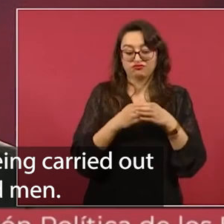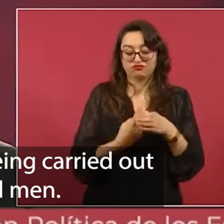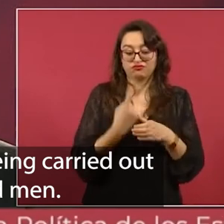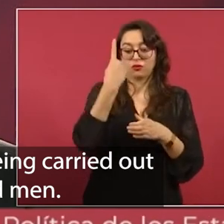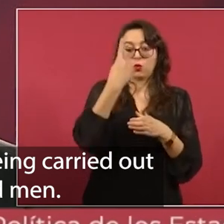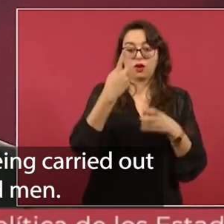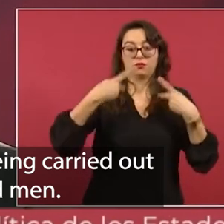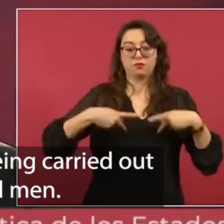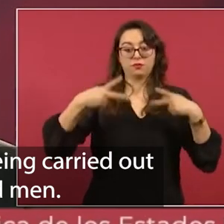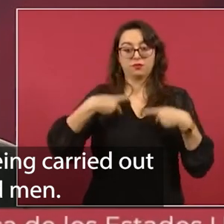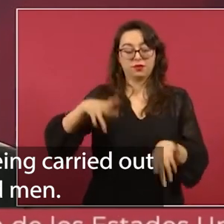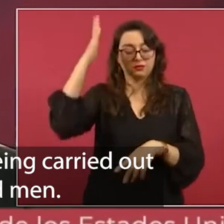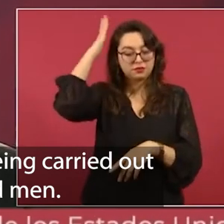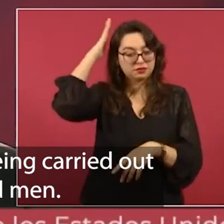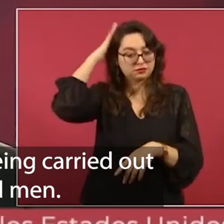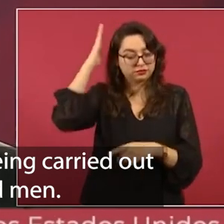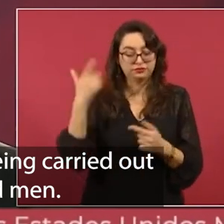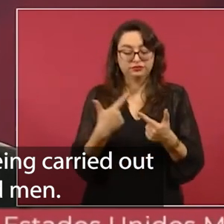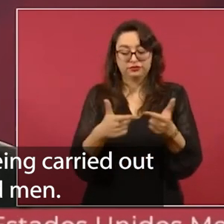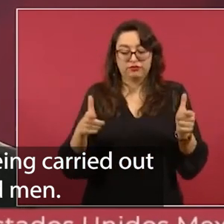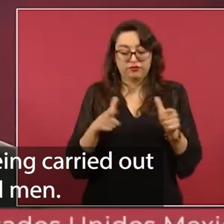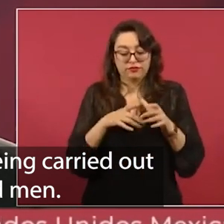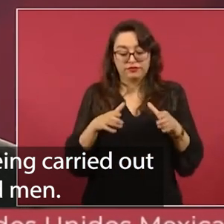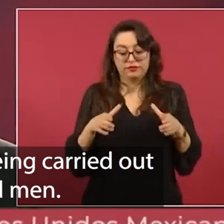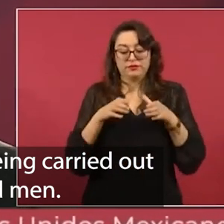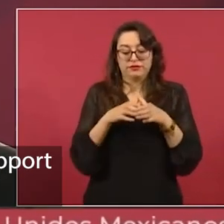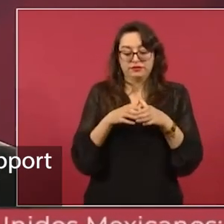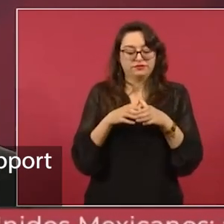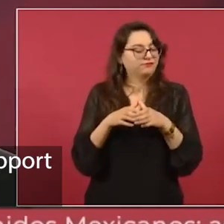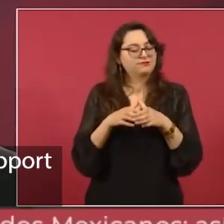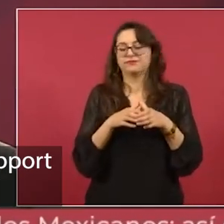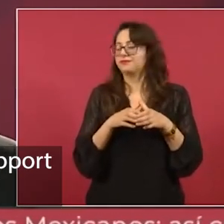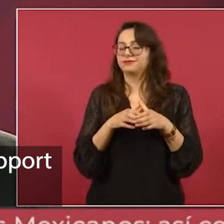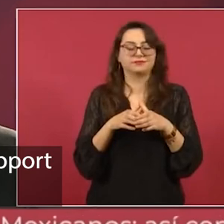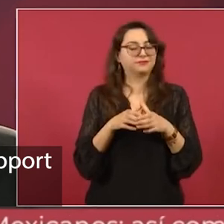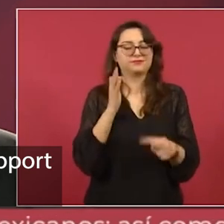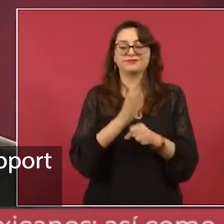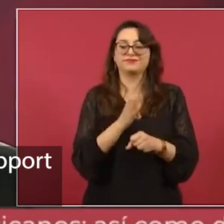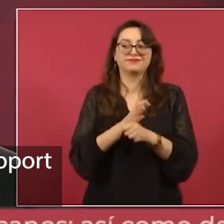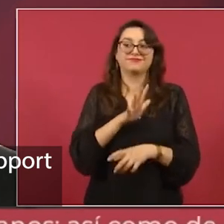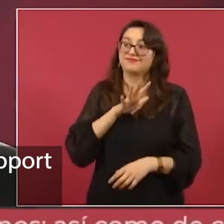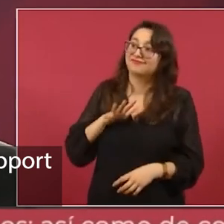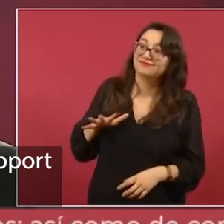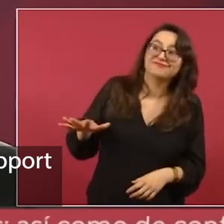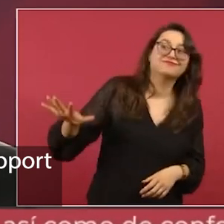o un grupo de dirigentes, mujeres y hombres. No, es todo un pueblo.